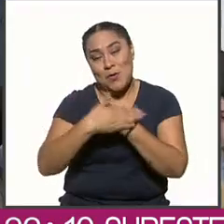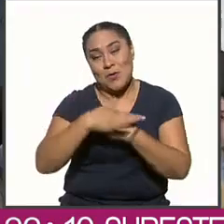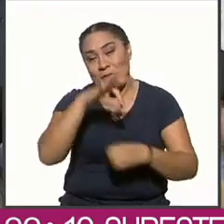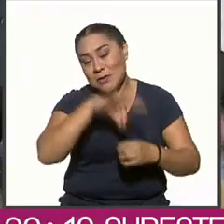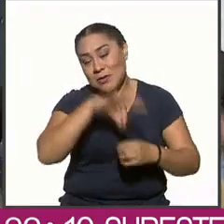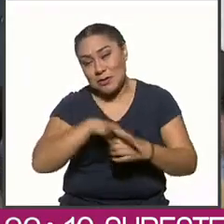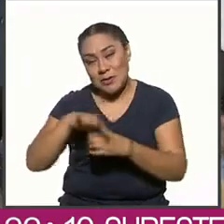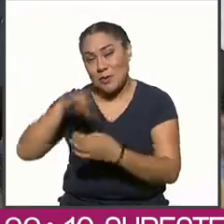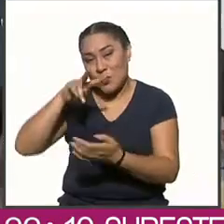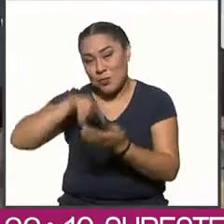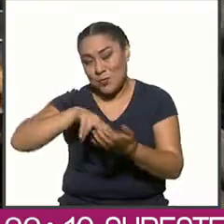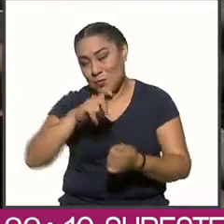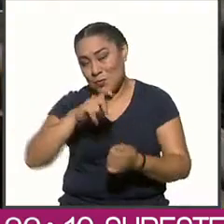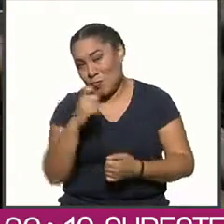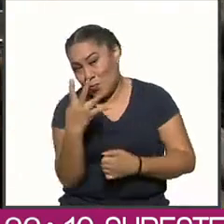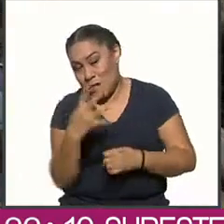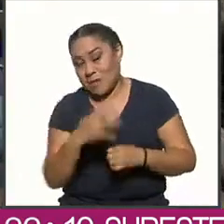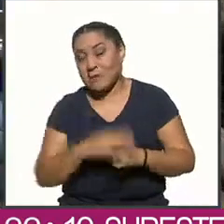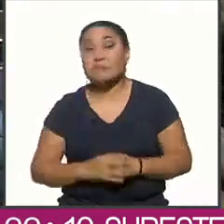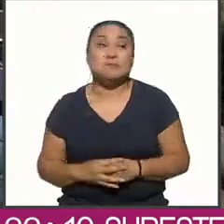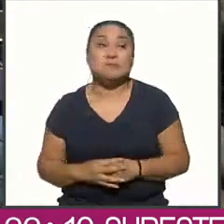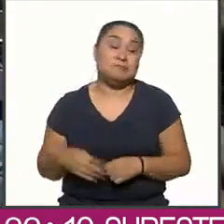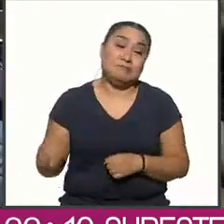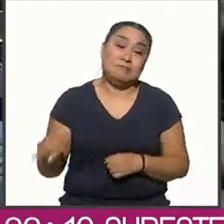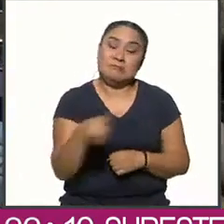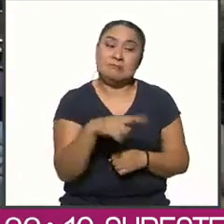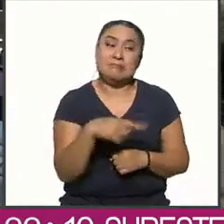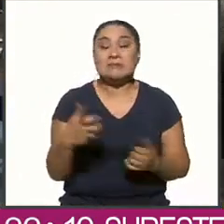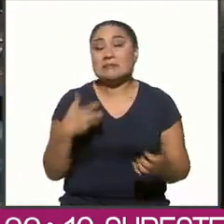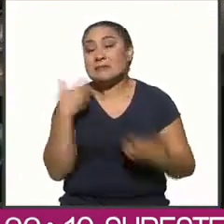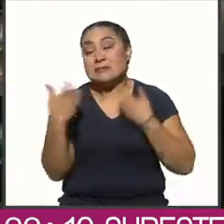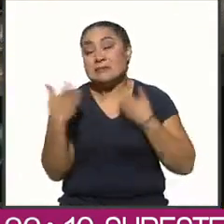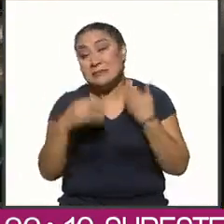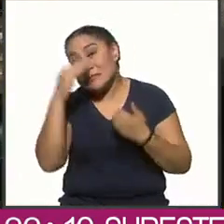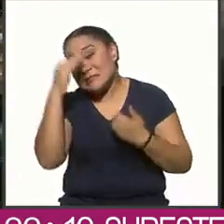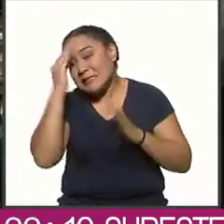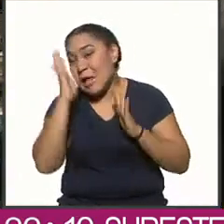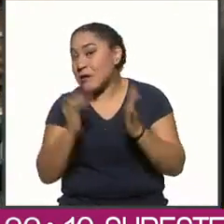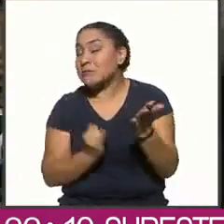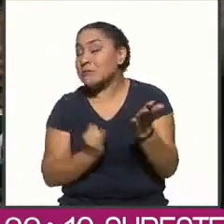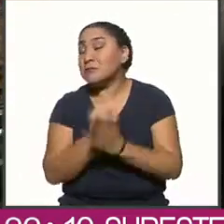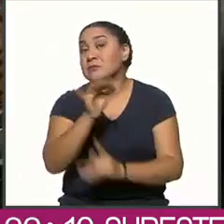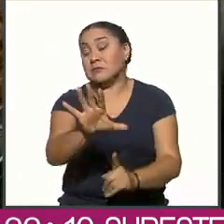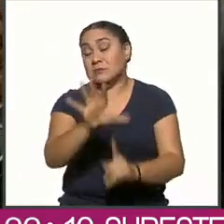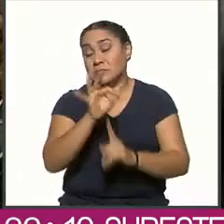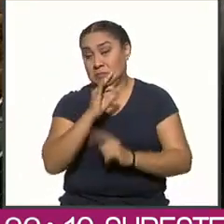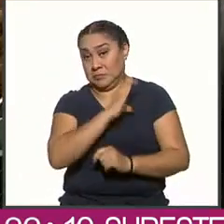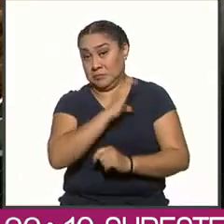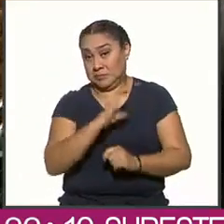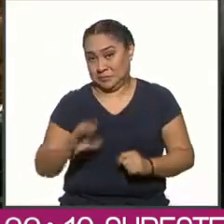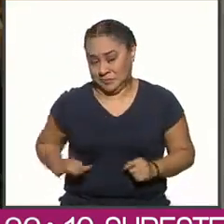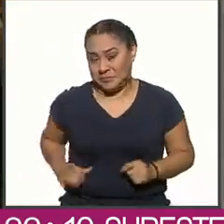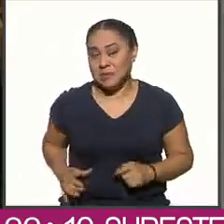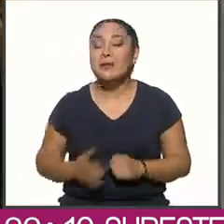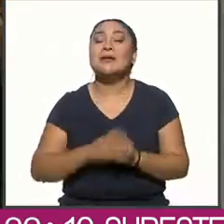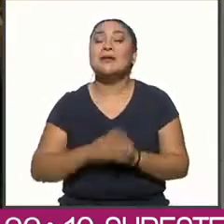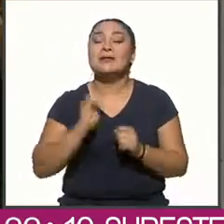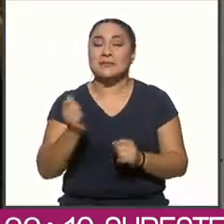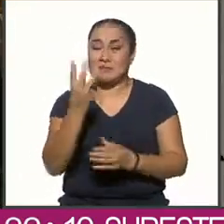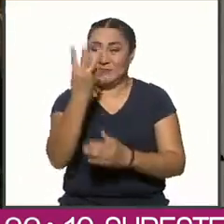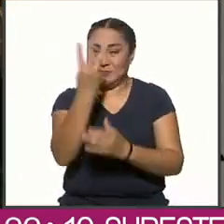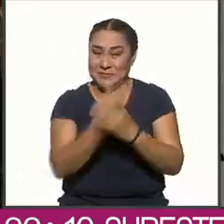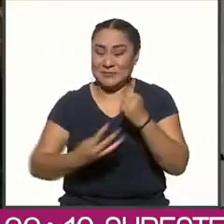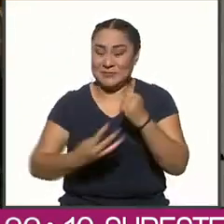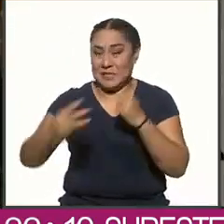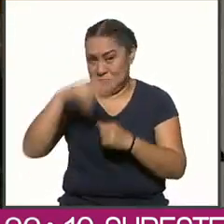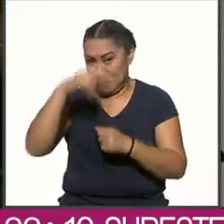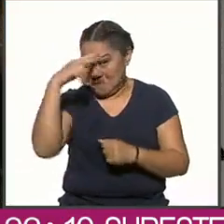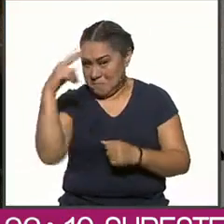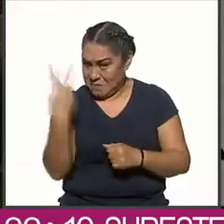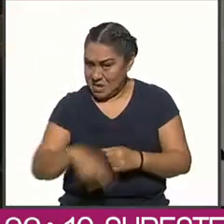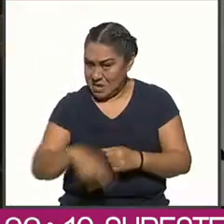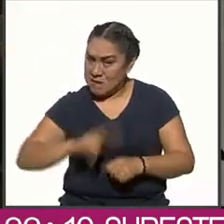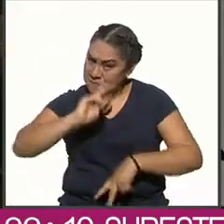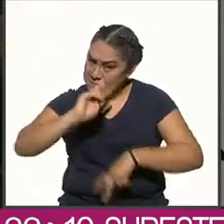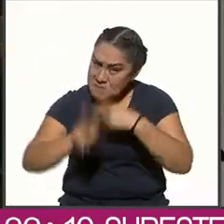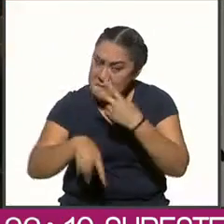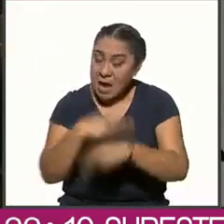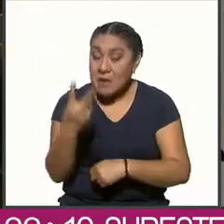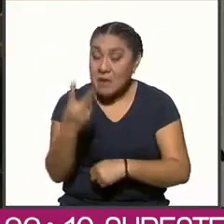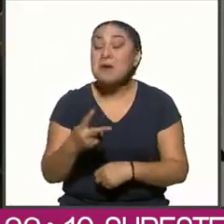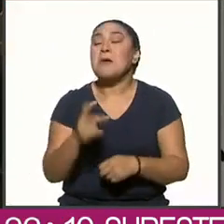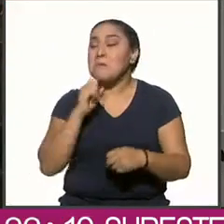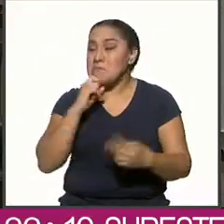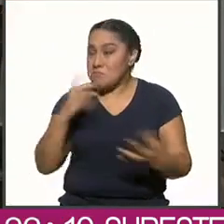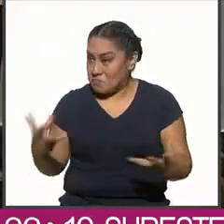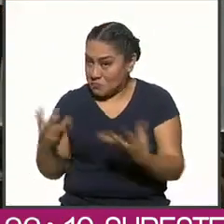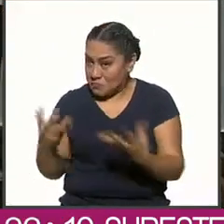En un intento desesperado por elegir a su abanderado, la Alianza Va por México se unirá nuevamente a las élites